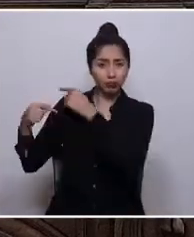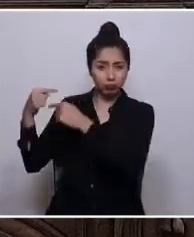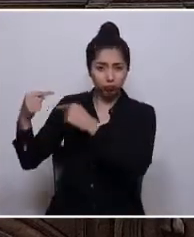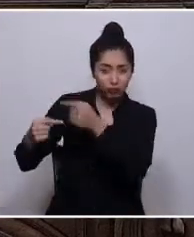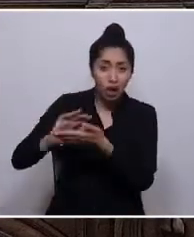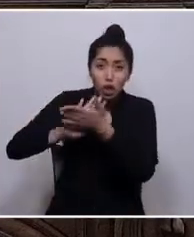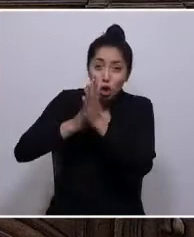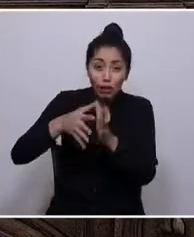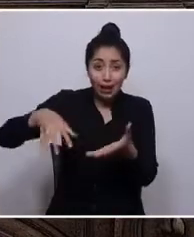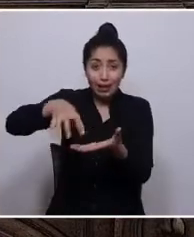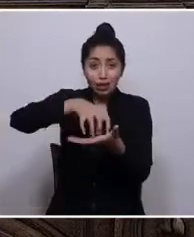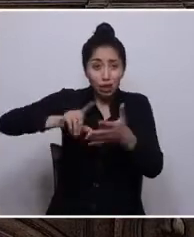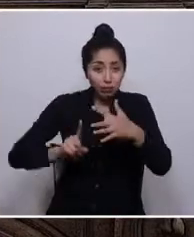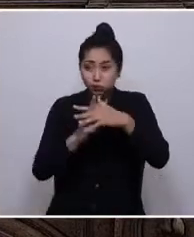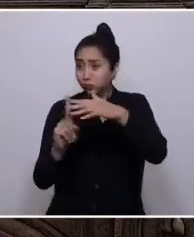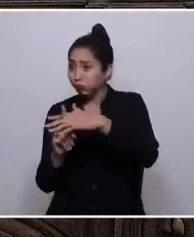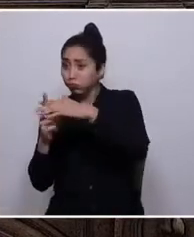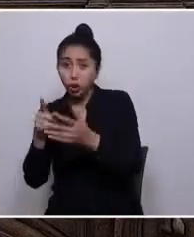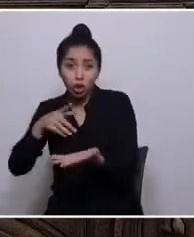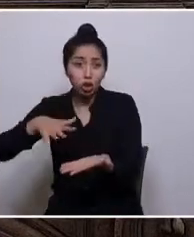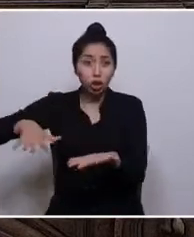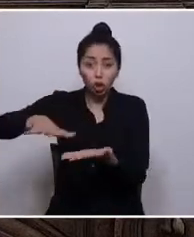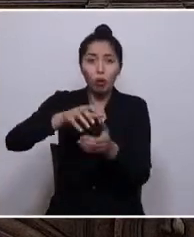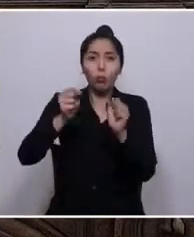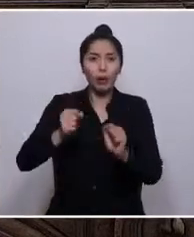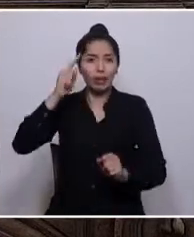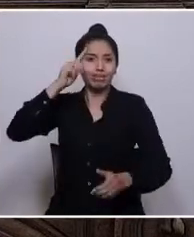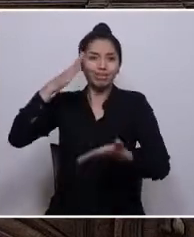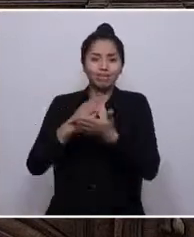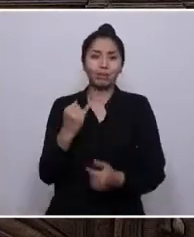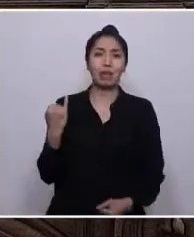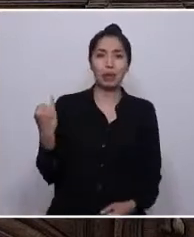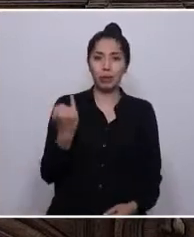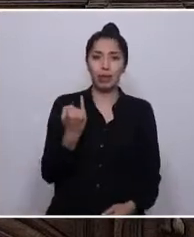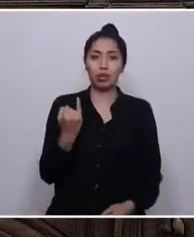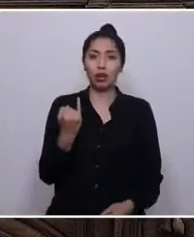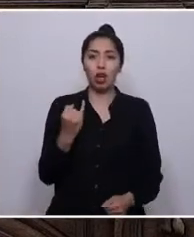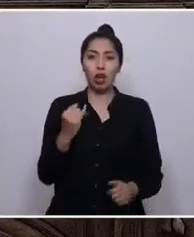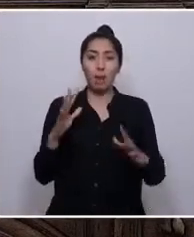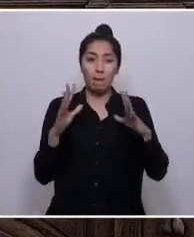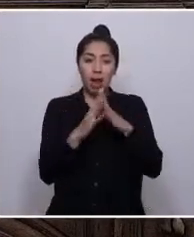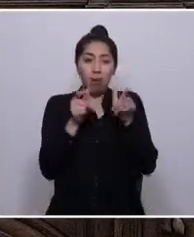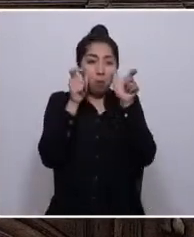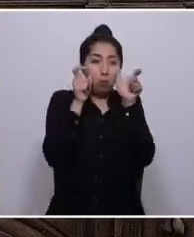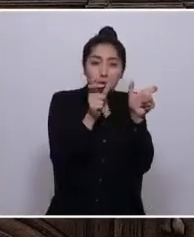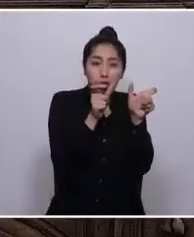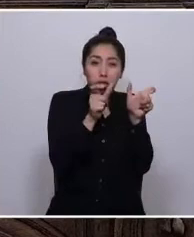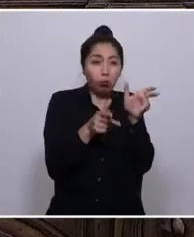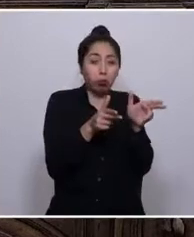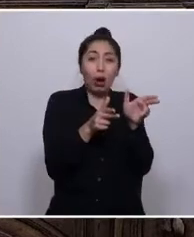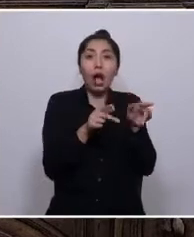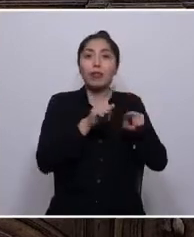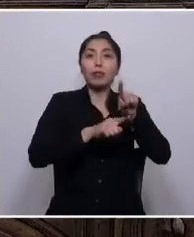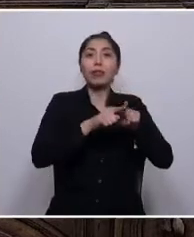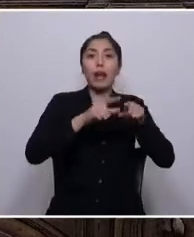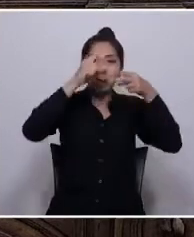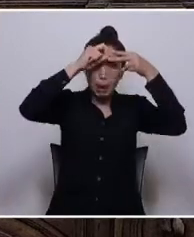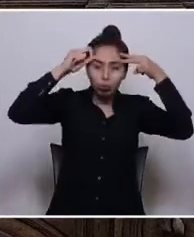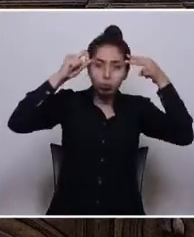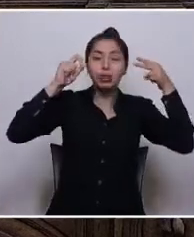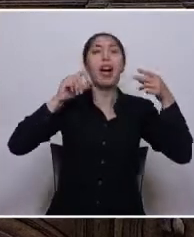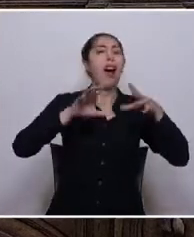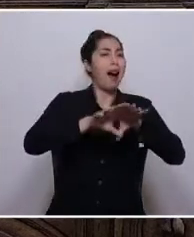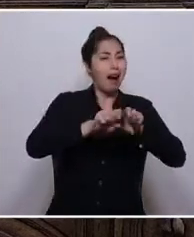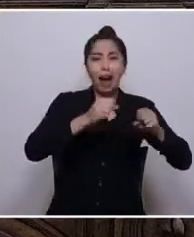primeras naciones puedan autodeterminarse. Que se acabe la militarización en el Gualmapu. Que nuestro pueblo mestizo y trabajador